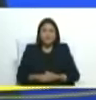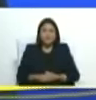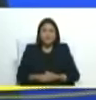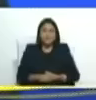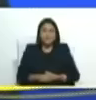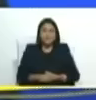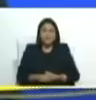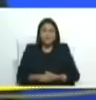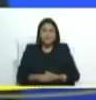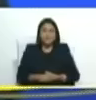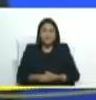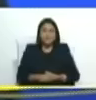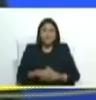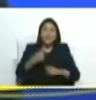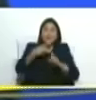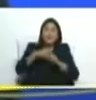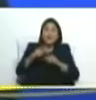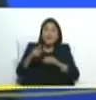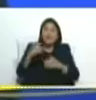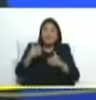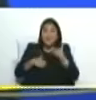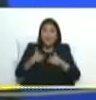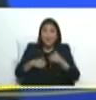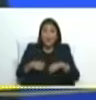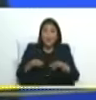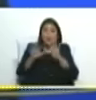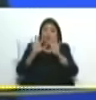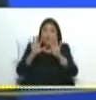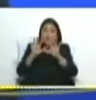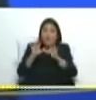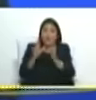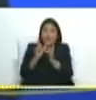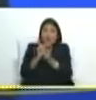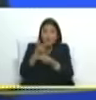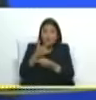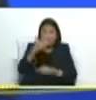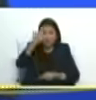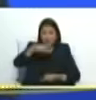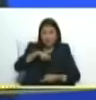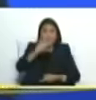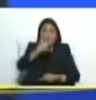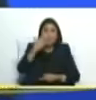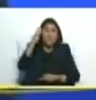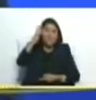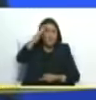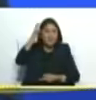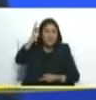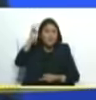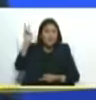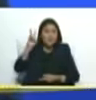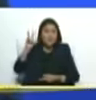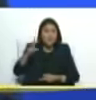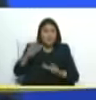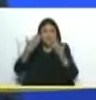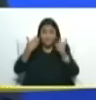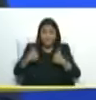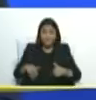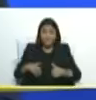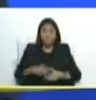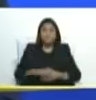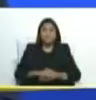y el miércoles 9 de agosto me estaba juramentando como canciller y fui su canciller